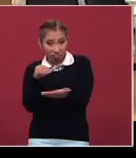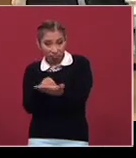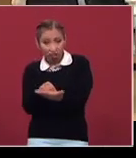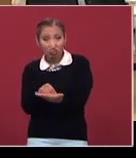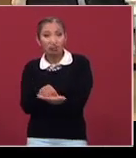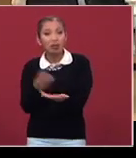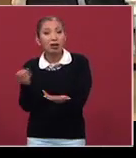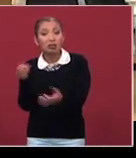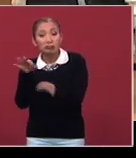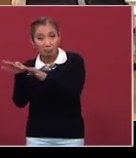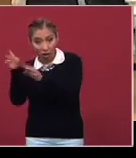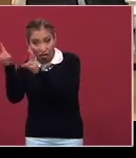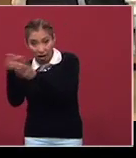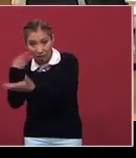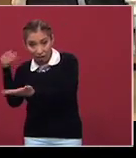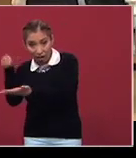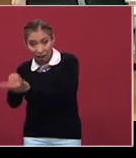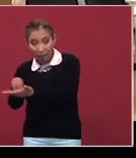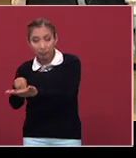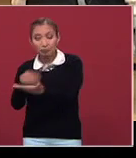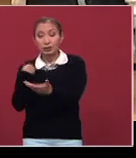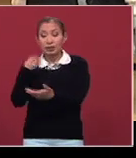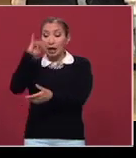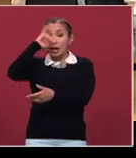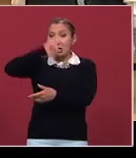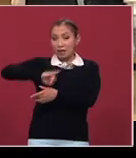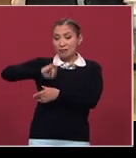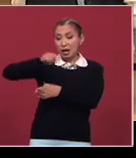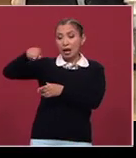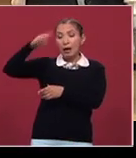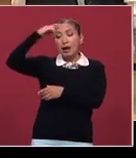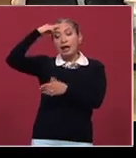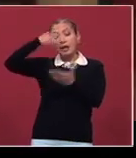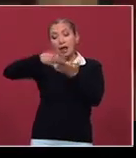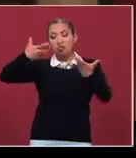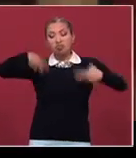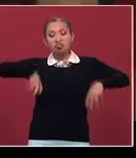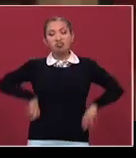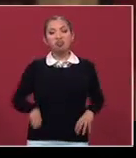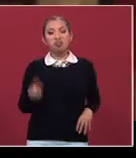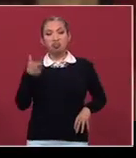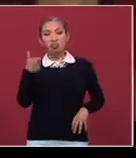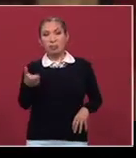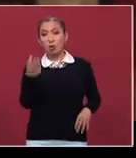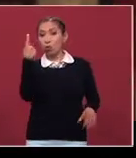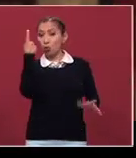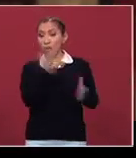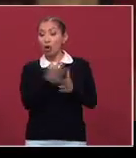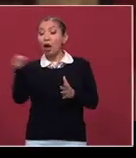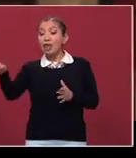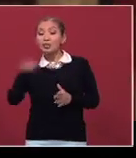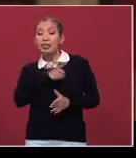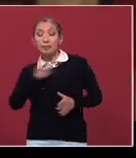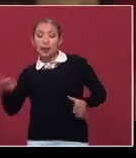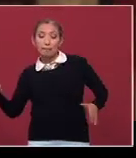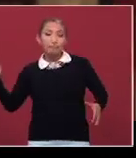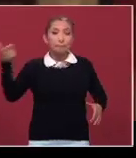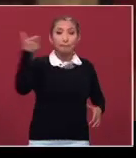las cuestiones del trabajo decían el patrón generalmente piensa enriquecer su bolsa, entonces, él debe de cubrir